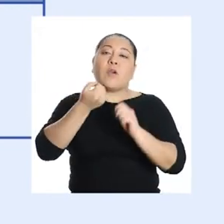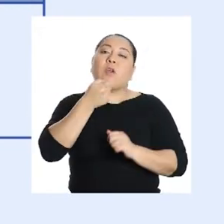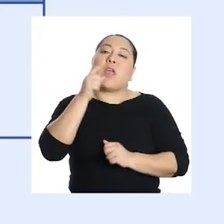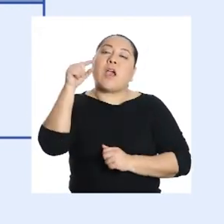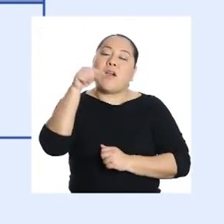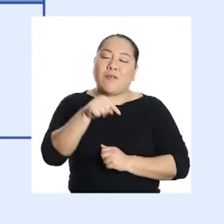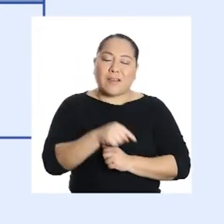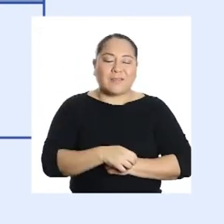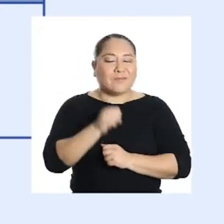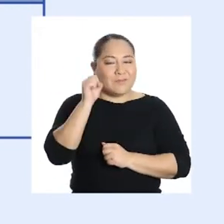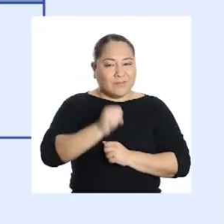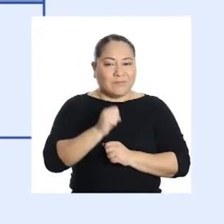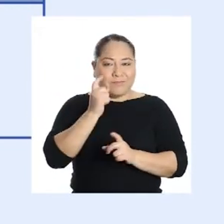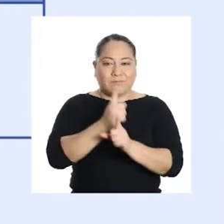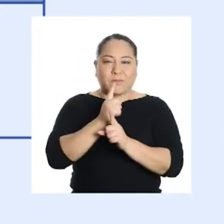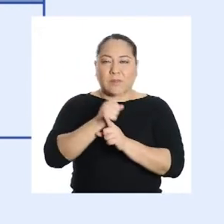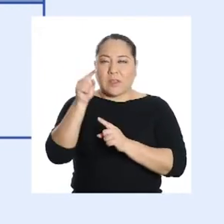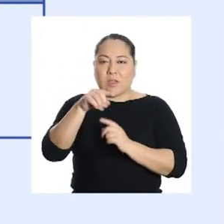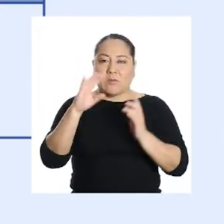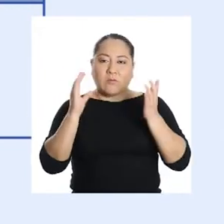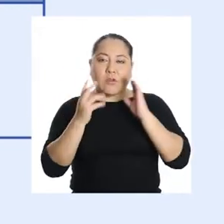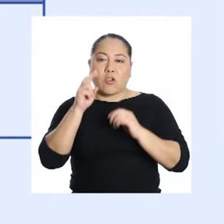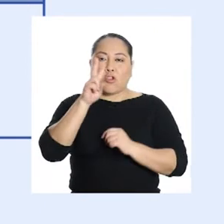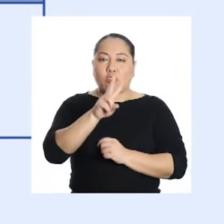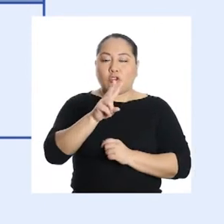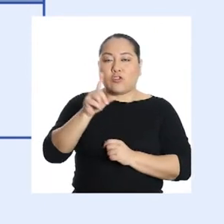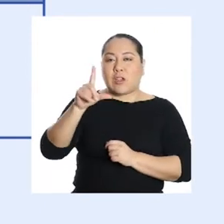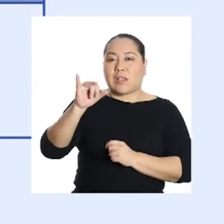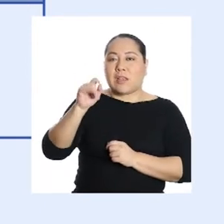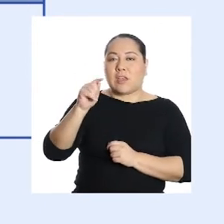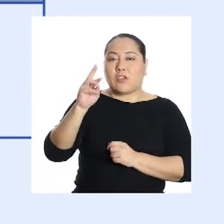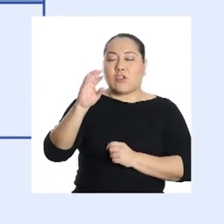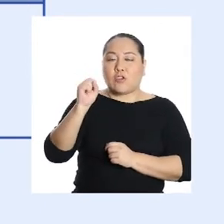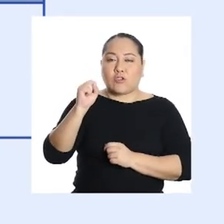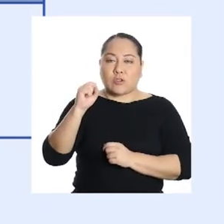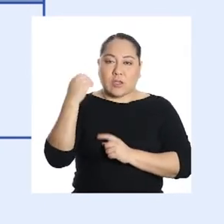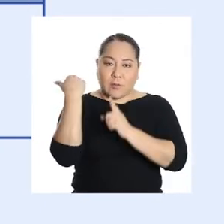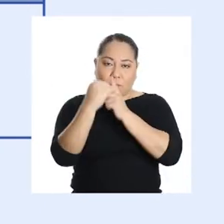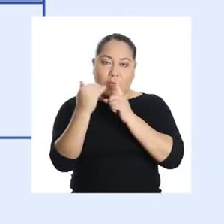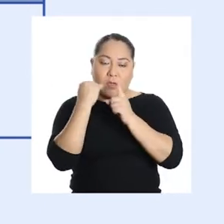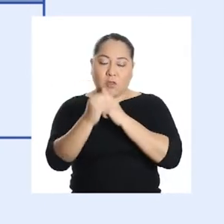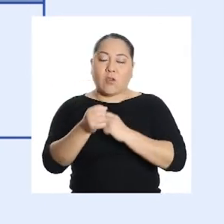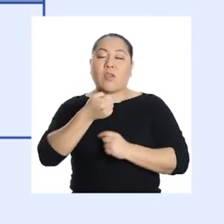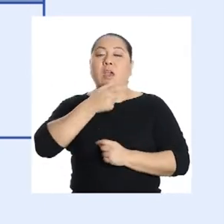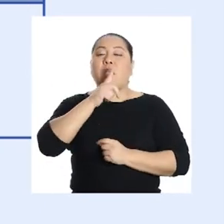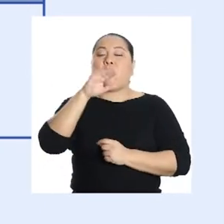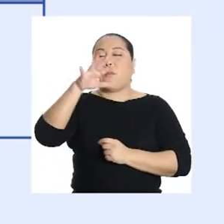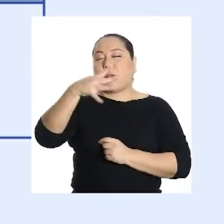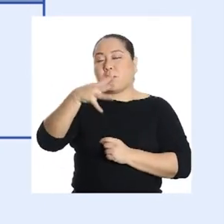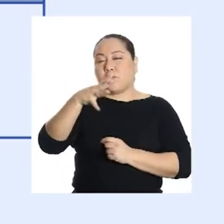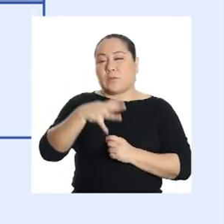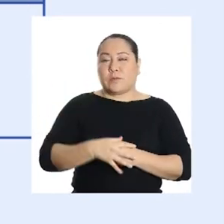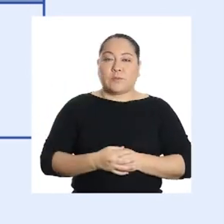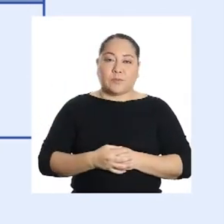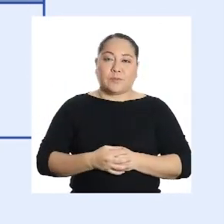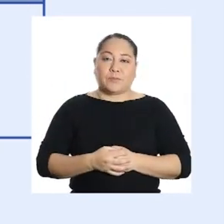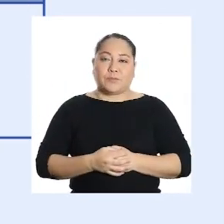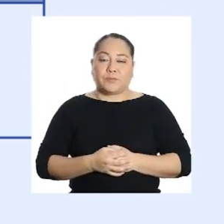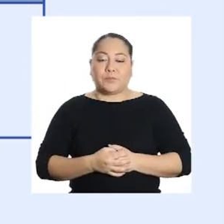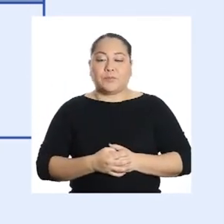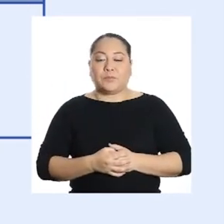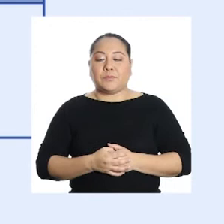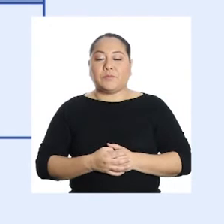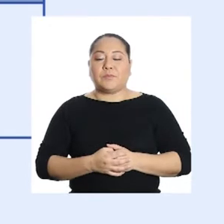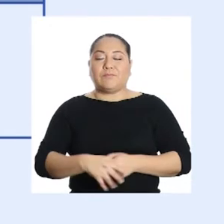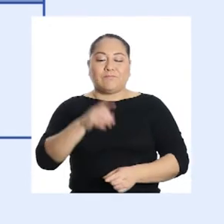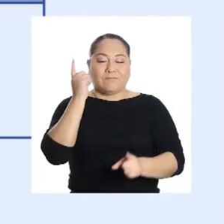cúbicos de agua. Eso equivale a 2,5 litros de agua, aproximadamente.